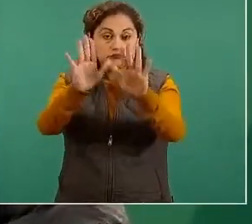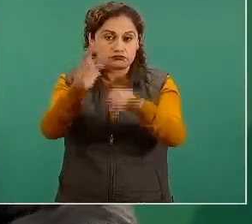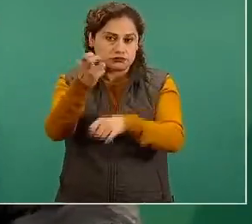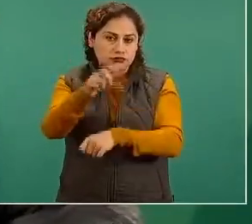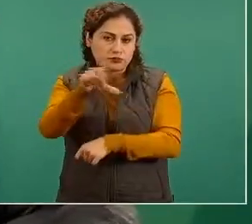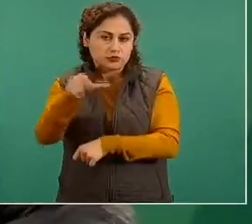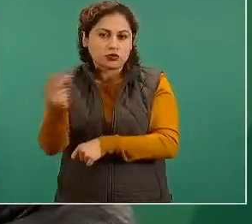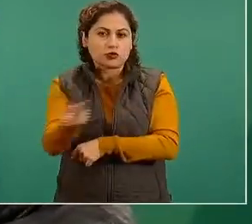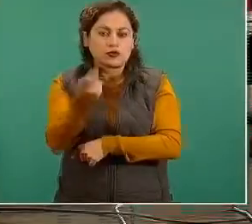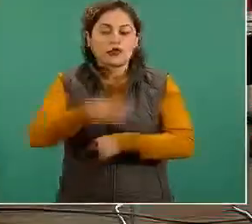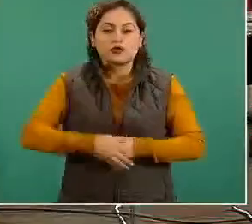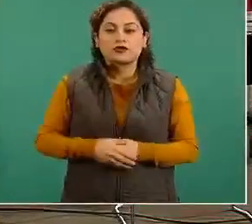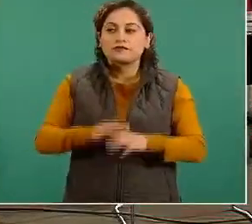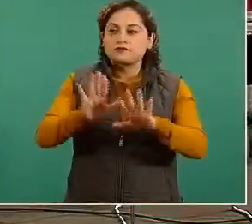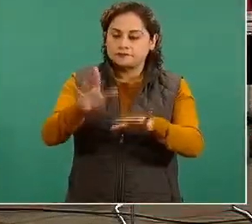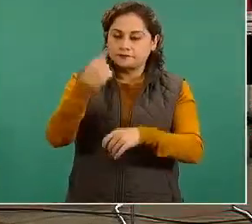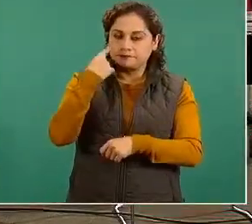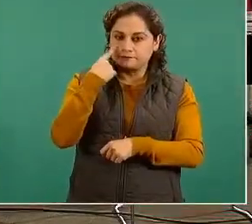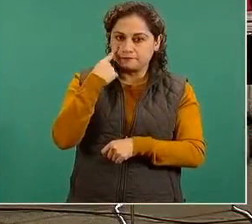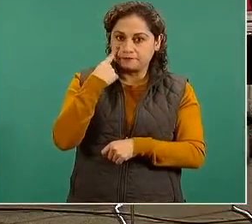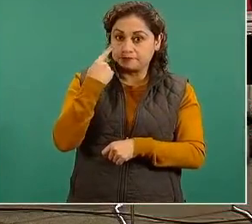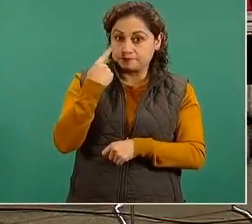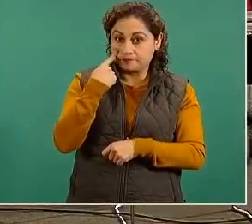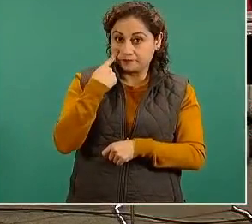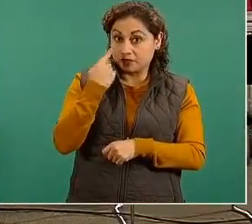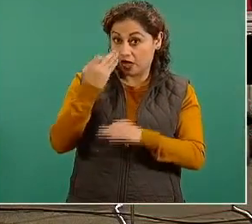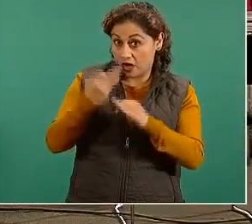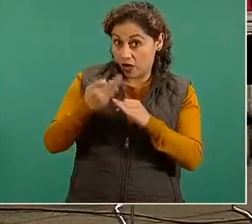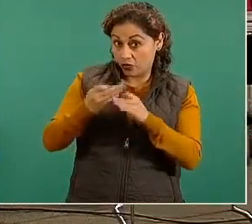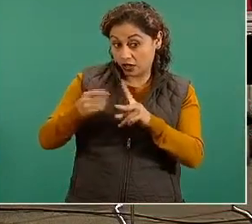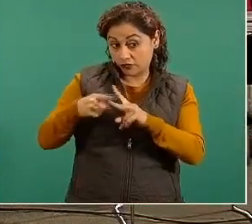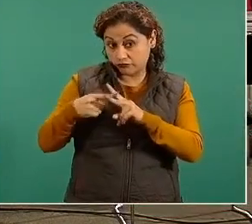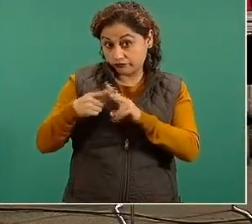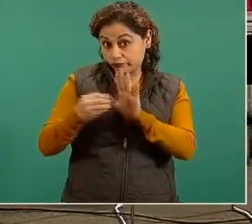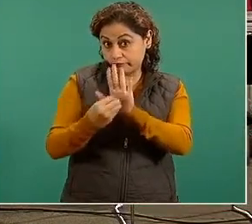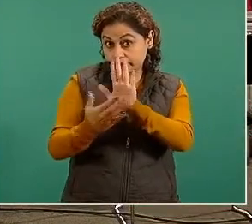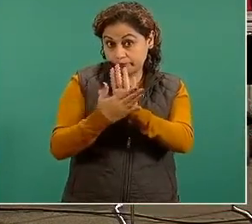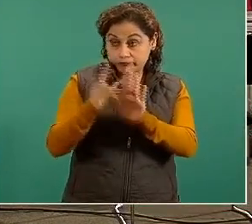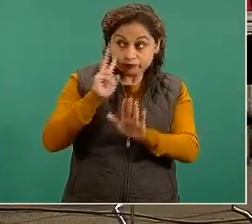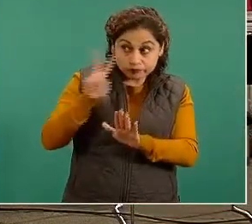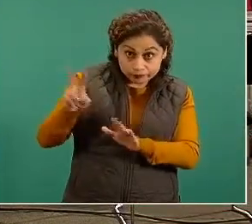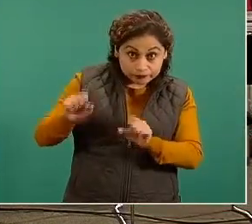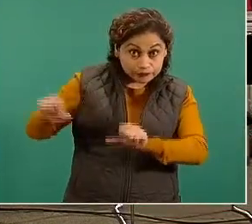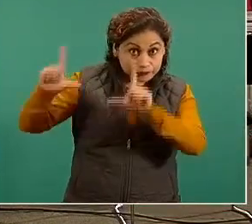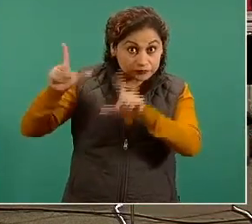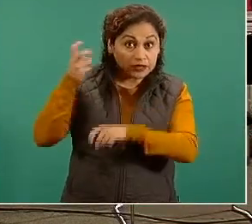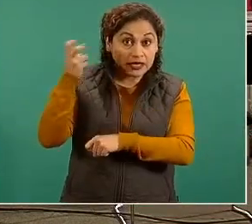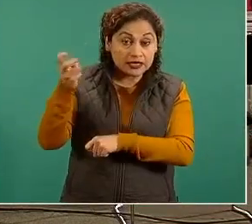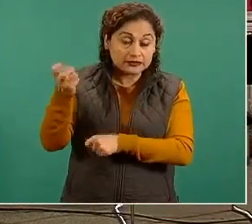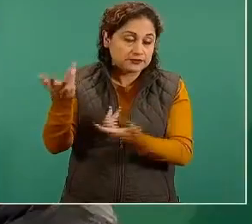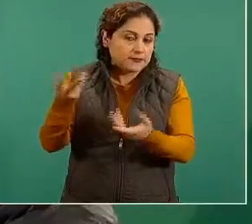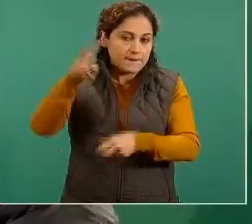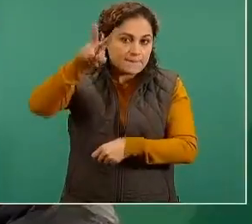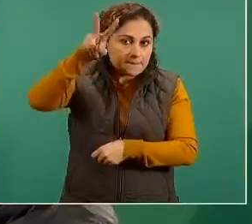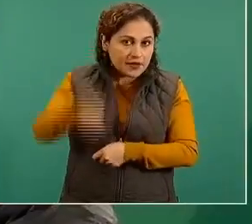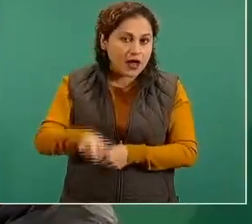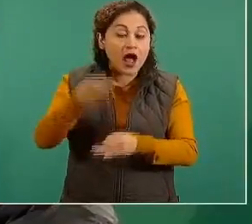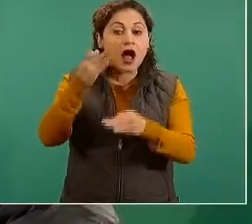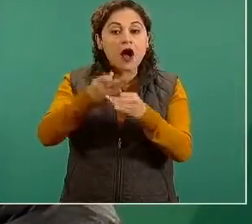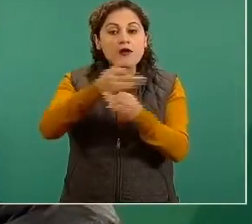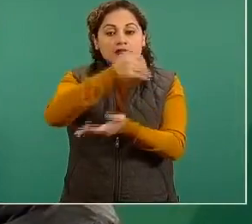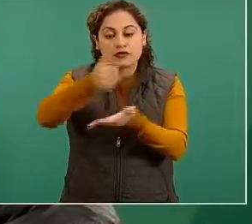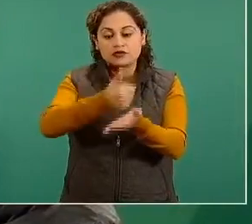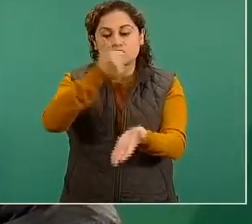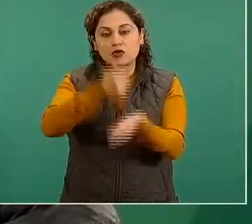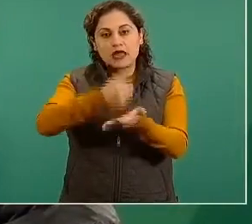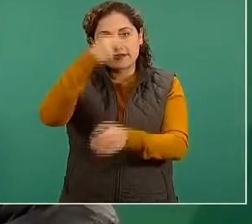se rebase? Los números no nos mienten. La Ciudad de México es ahorita la entidad federativa de nuestro país